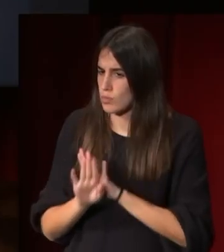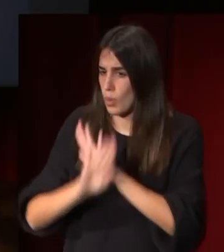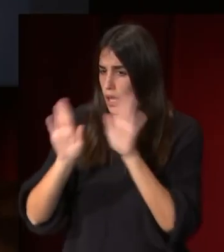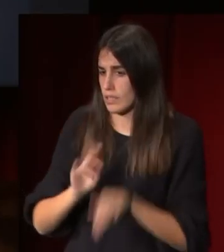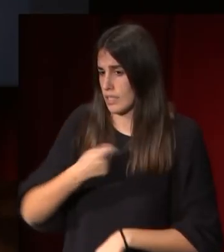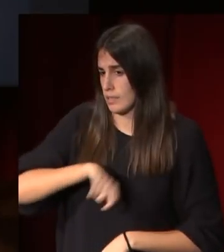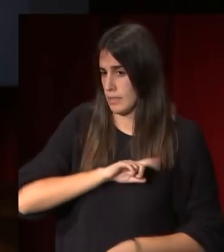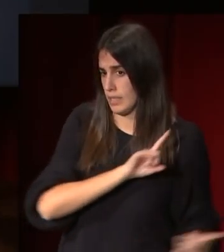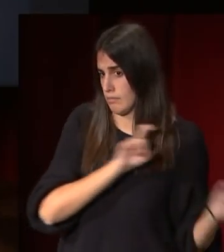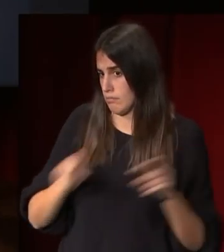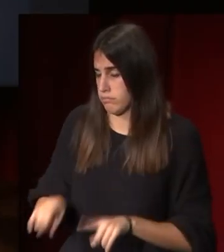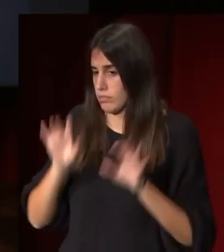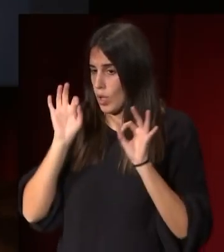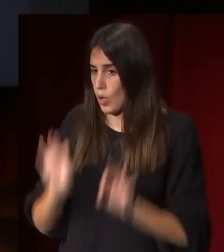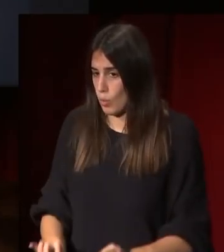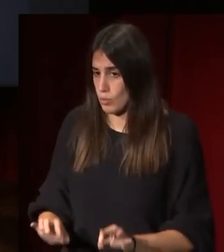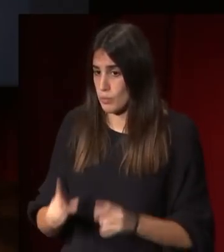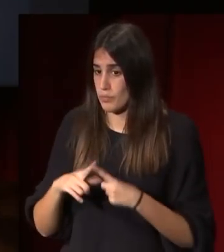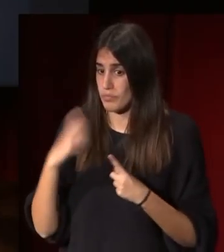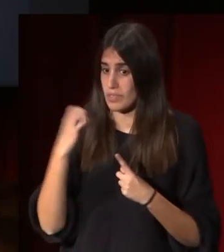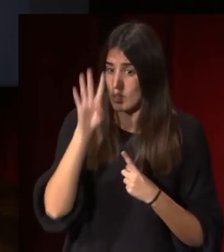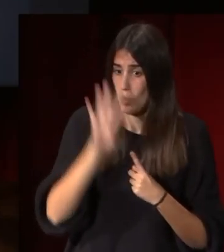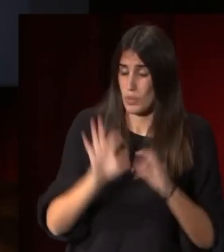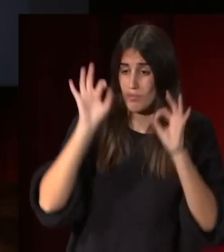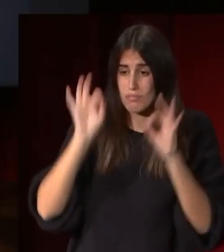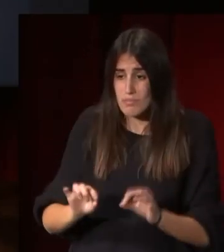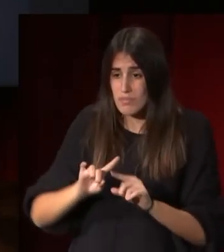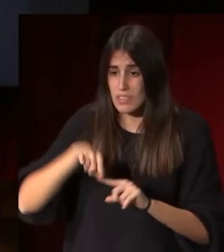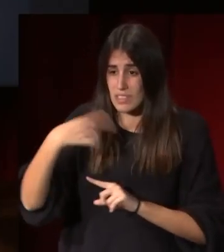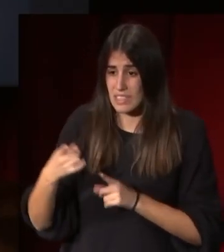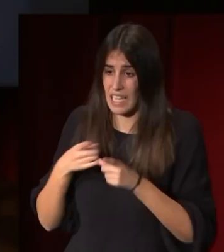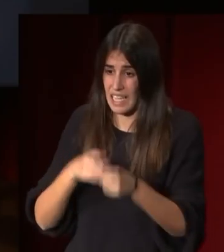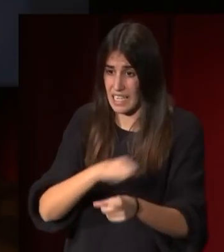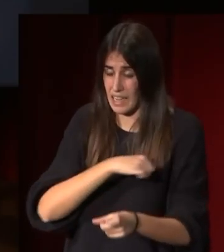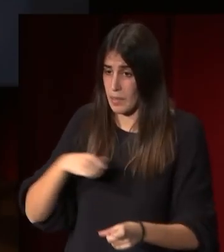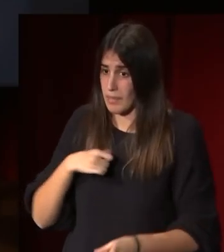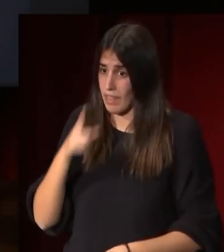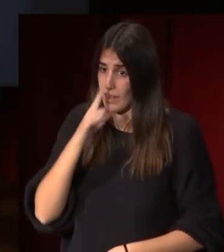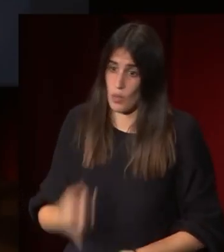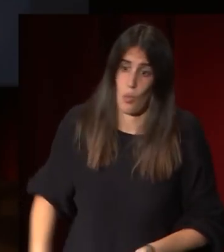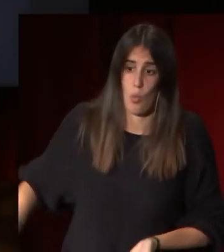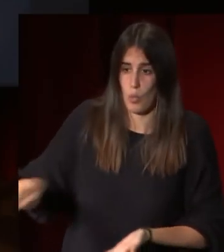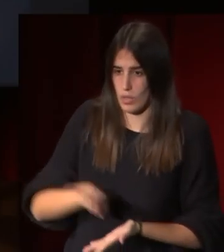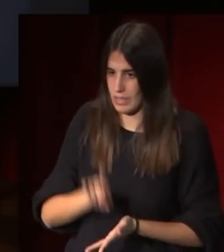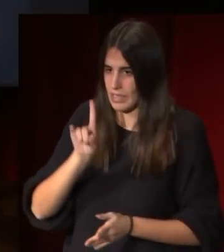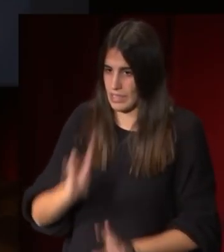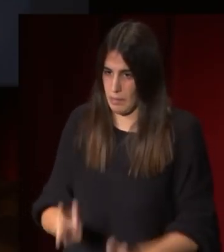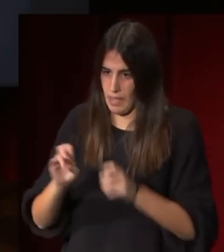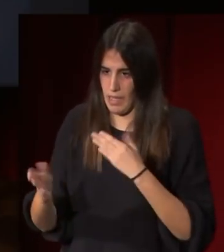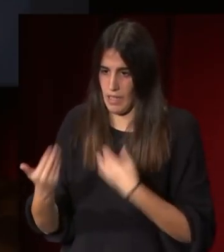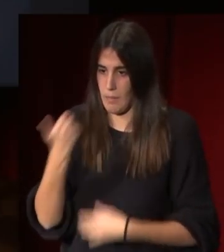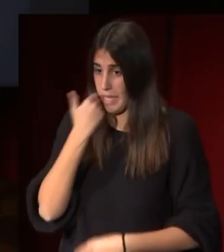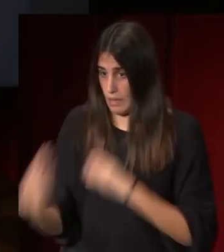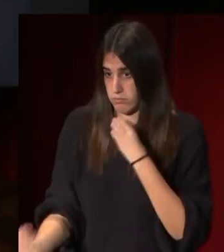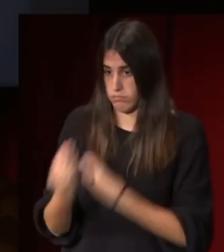la intercesión por un lado de Carlos IV y por el hecho de que ya después de la guerra de la independencia había recuperado la pensión había